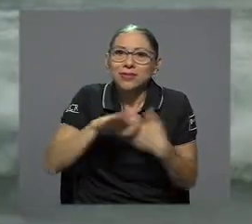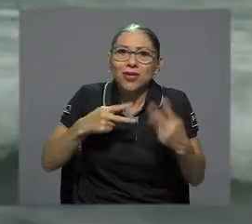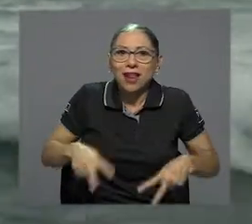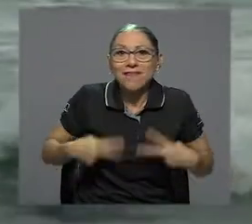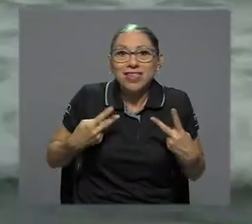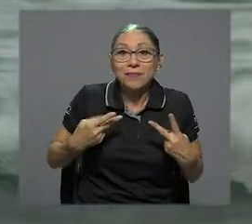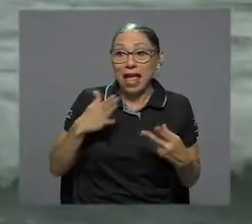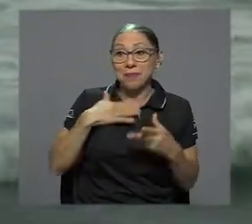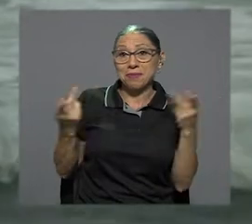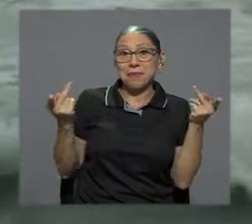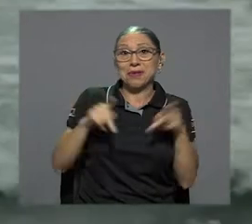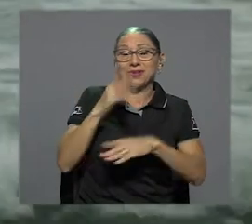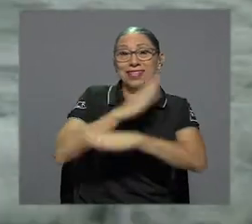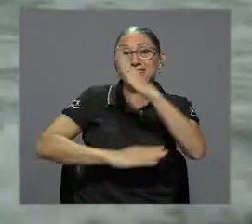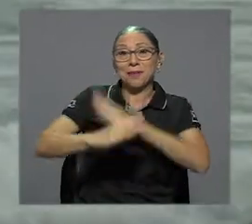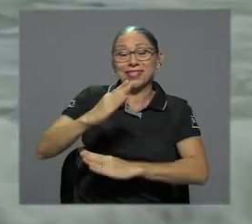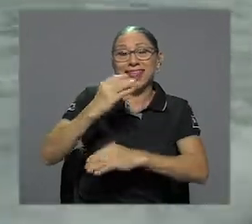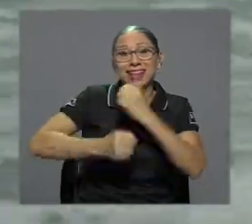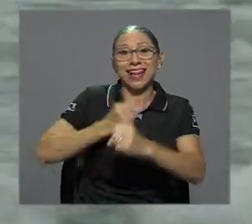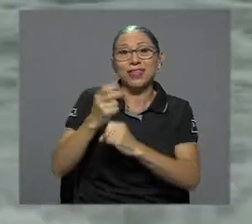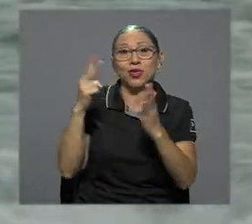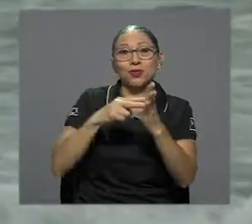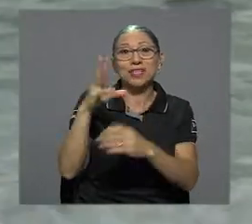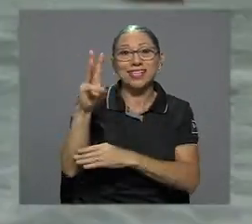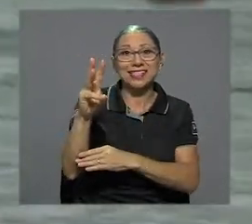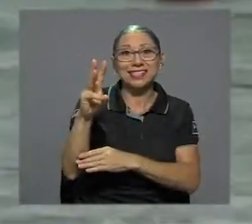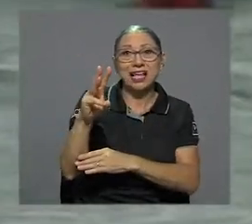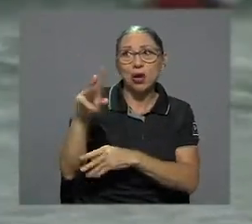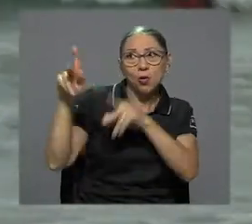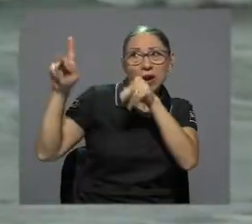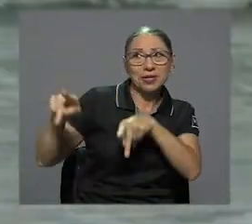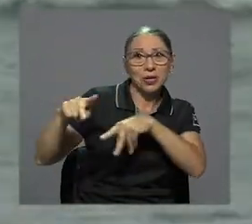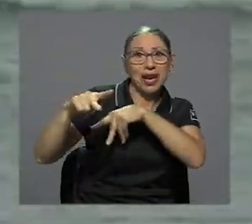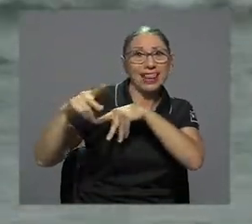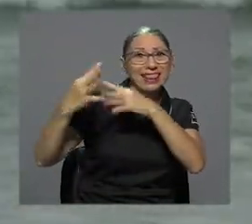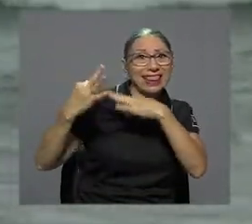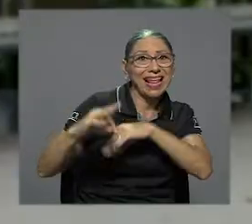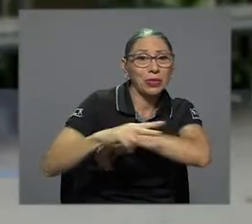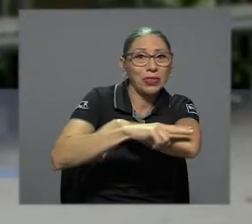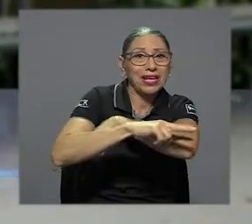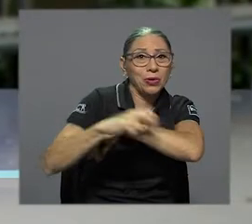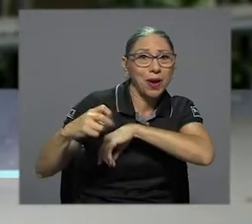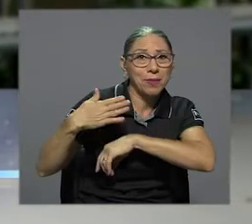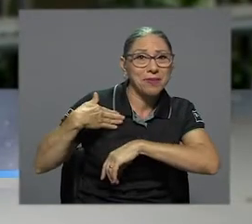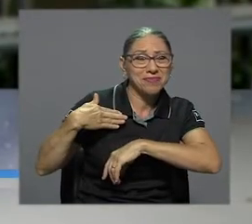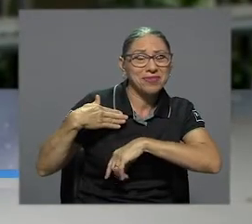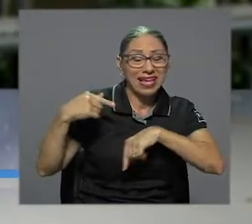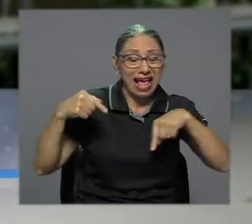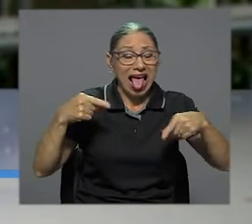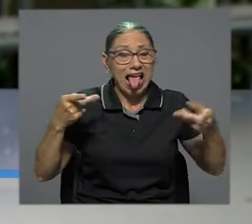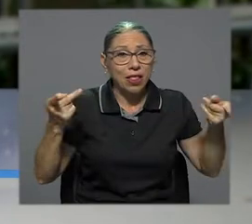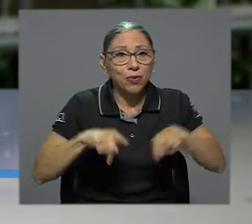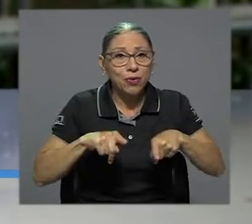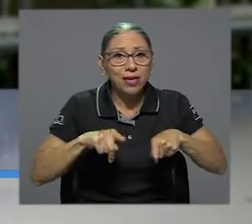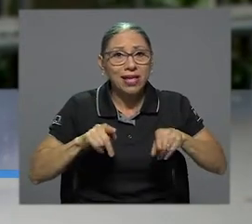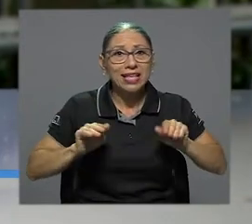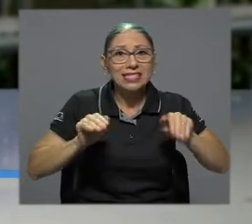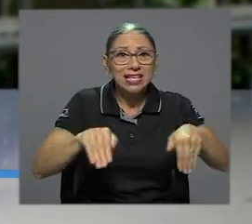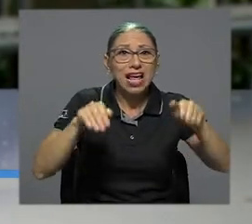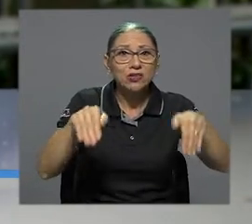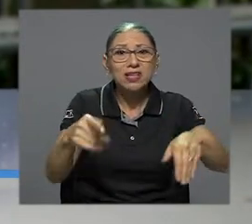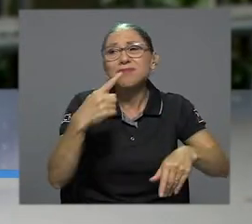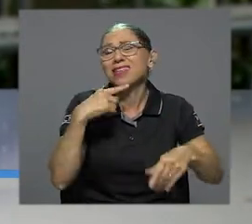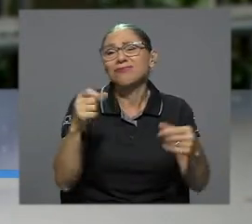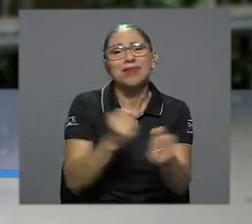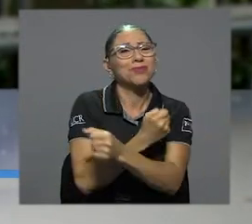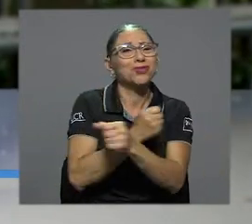pasión de toda la vida. Adquirí la discapacidad en el 2006 por un intento de asalto. En el caso mío, cuando yo quedé en la silla de ruedas, me